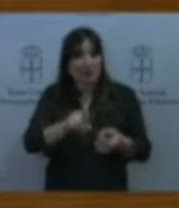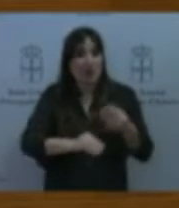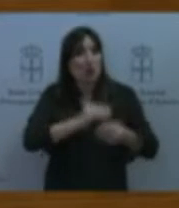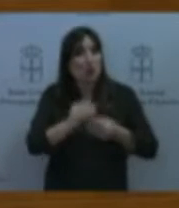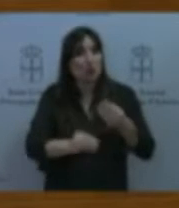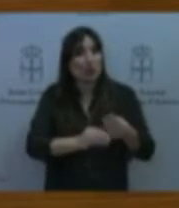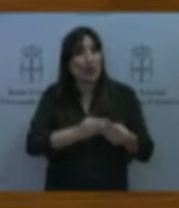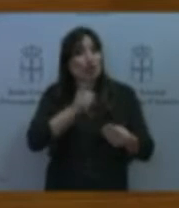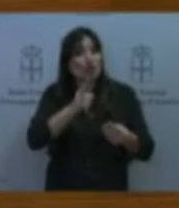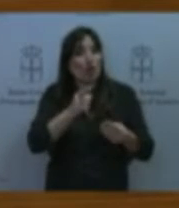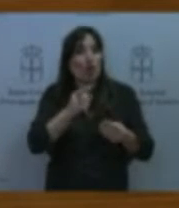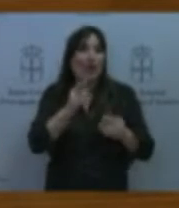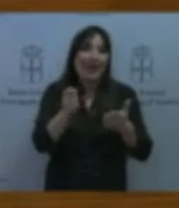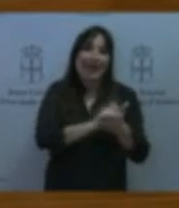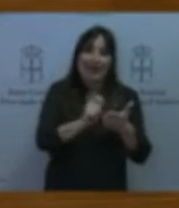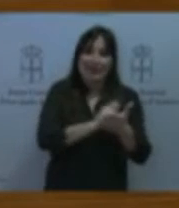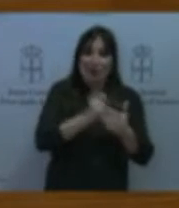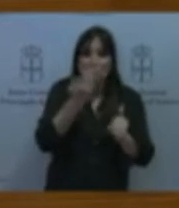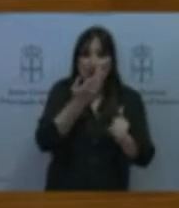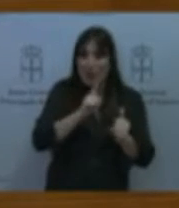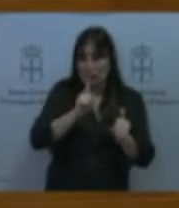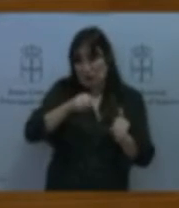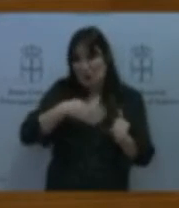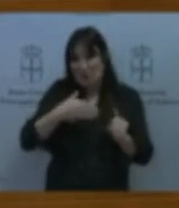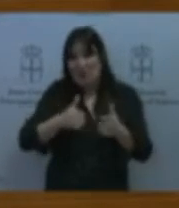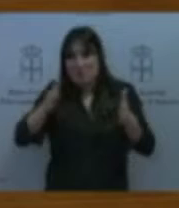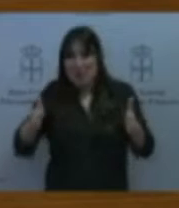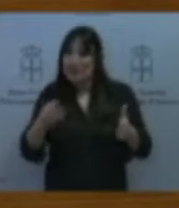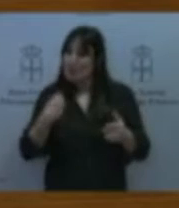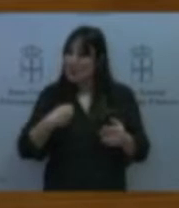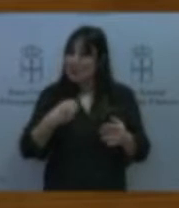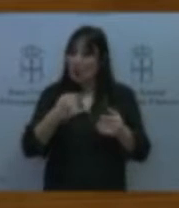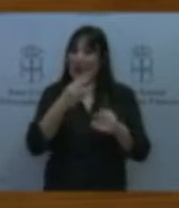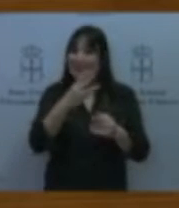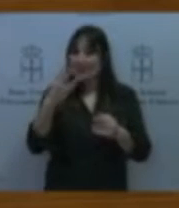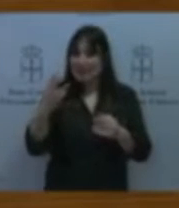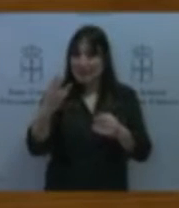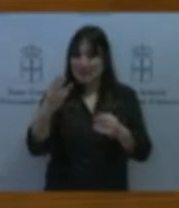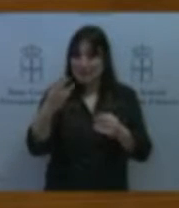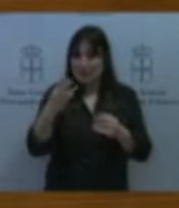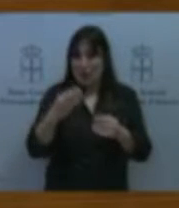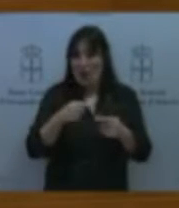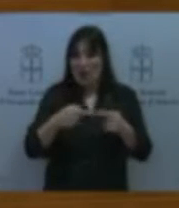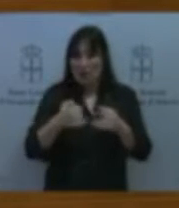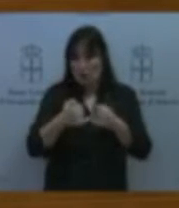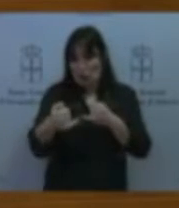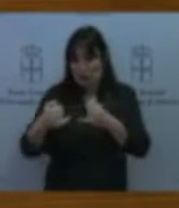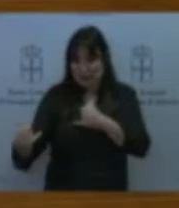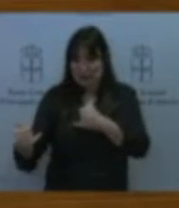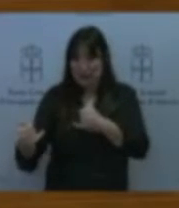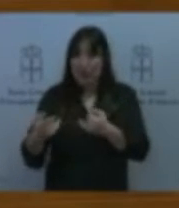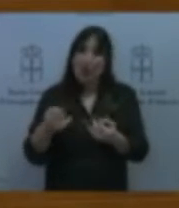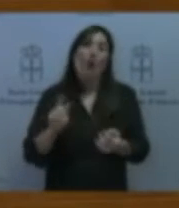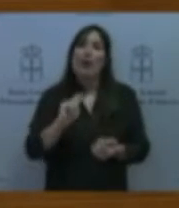en 33 rutas con un éxito sensato y razonable y creo que es una buena línea. La preocupación por